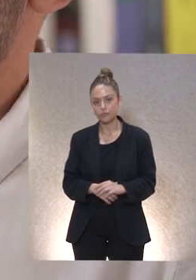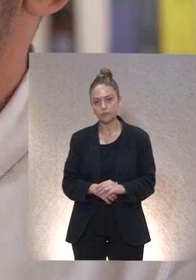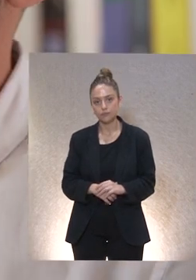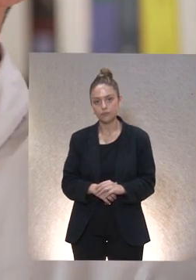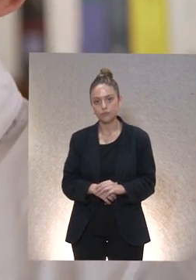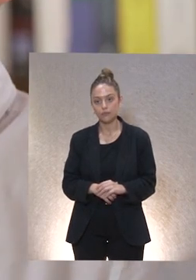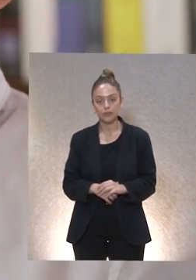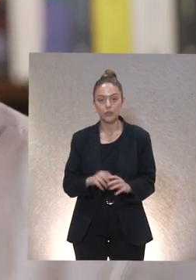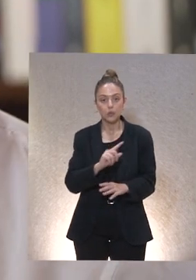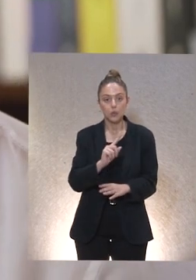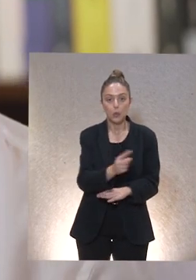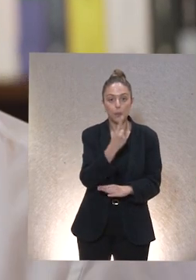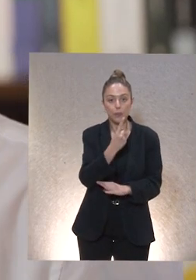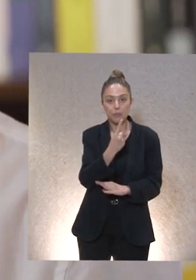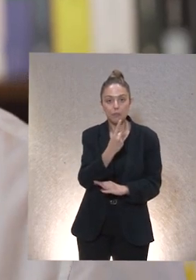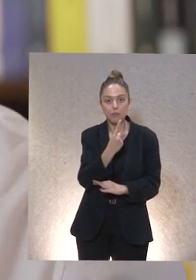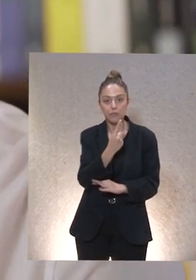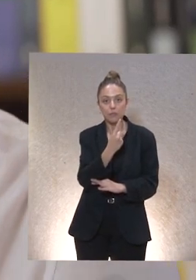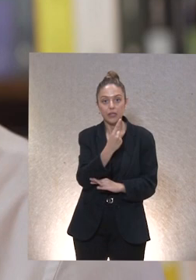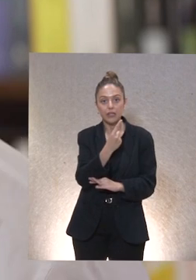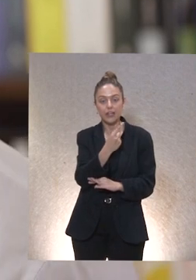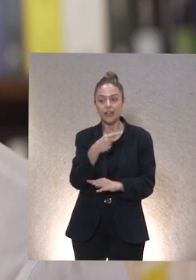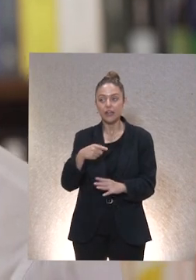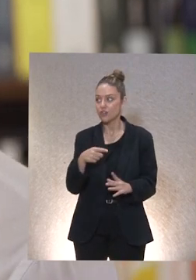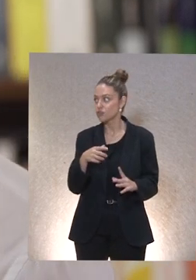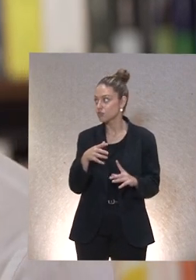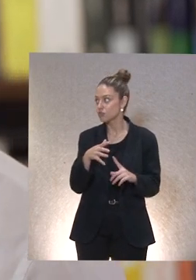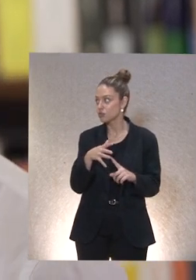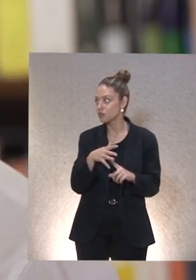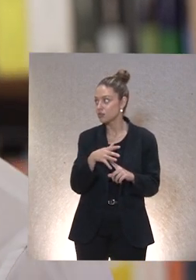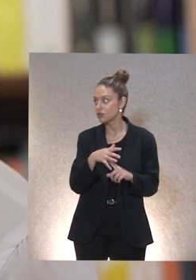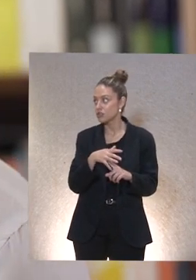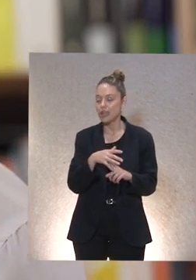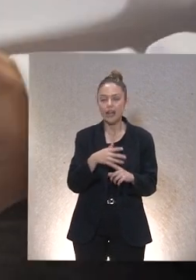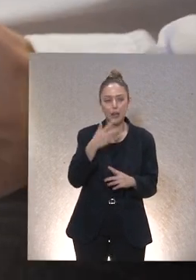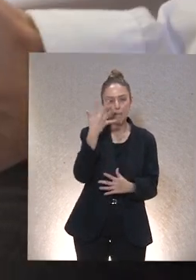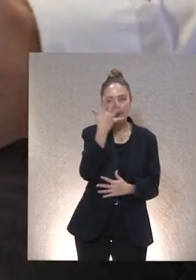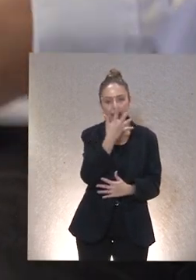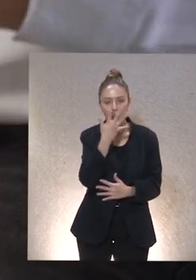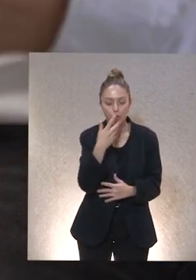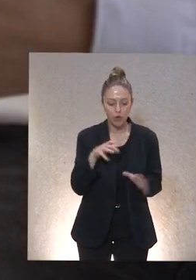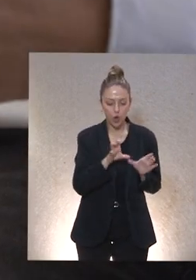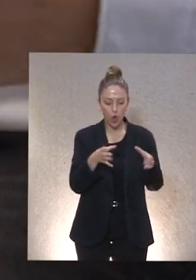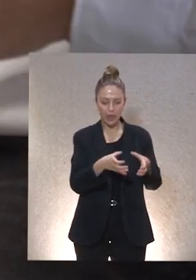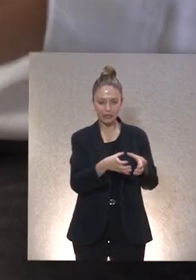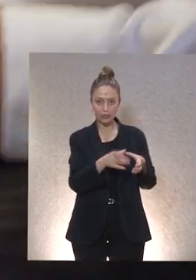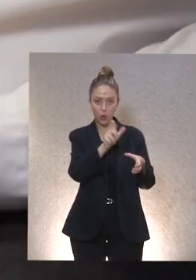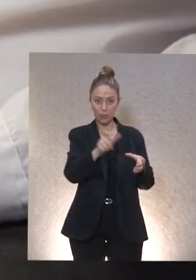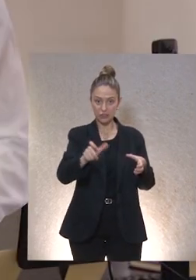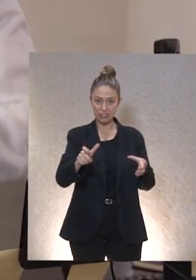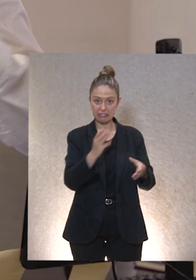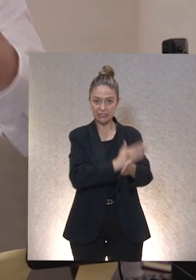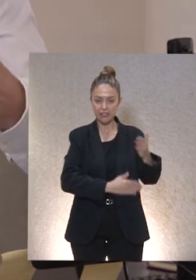En primer lugar, los sesgos, decir, las discriminaciones que tu sistema genera en perjuicio del colectivo de la persona con discapacidad. La